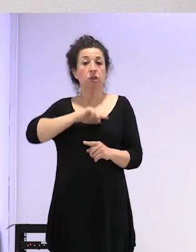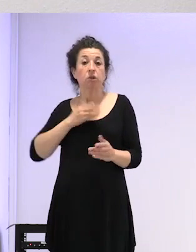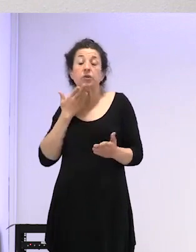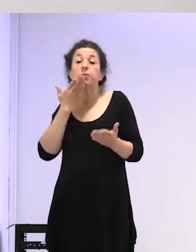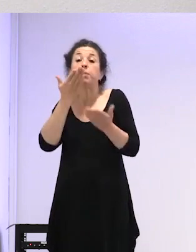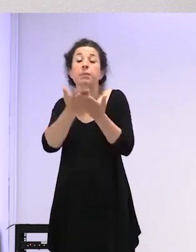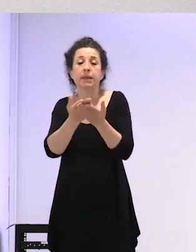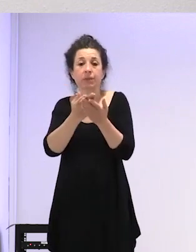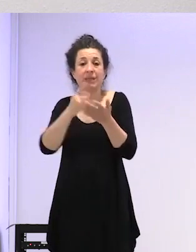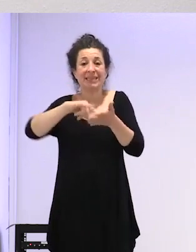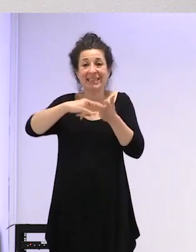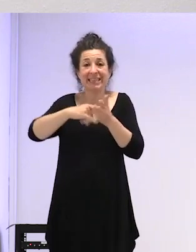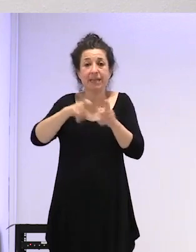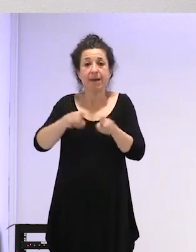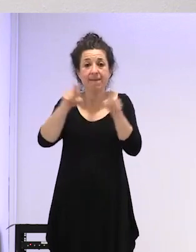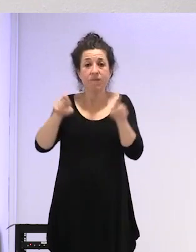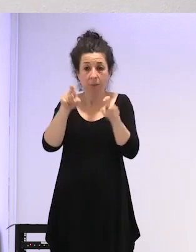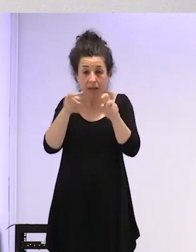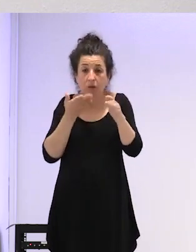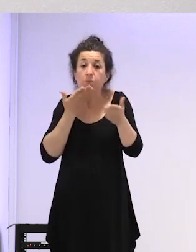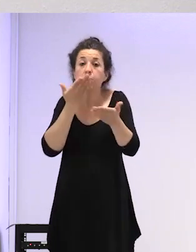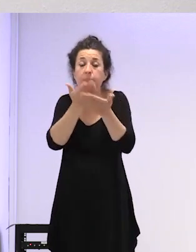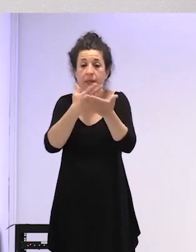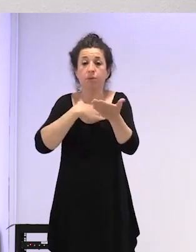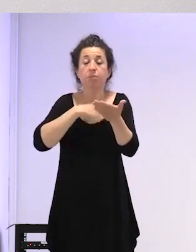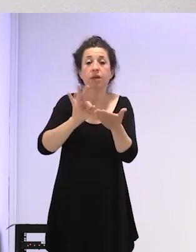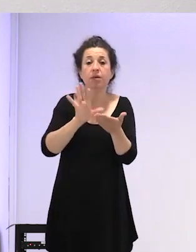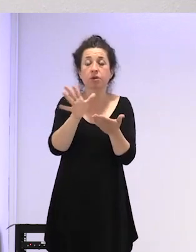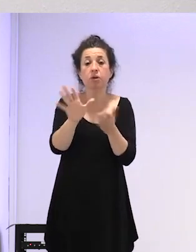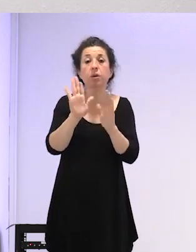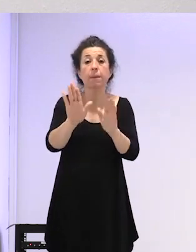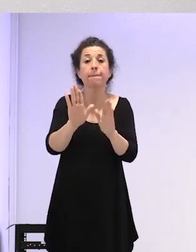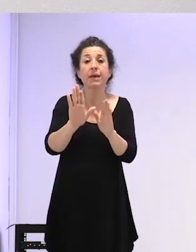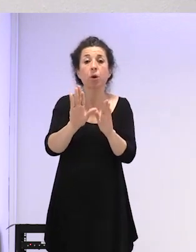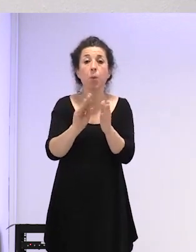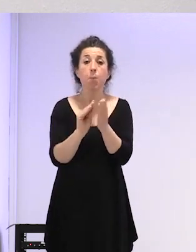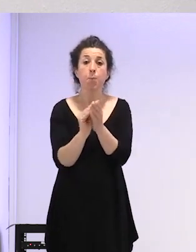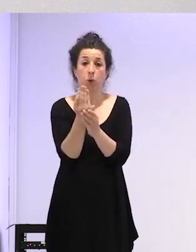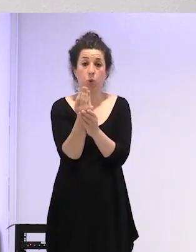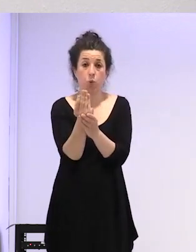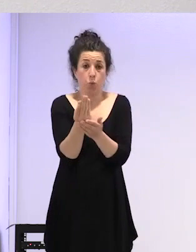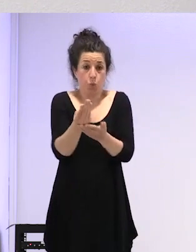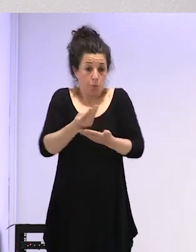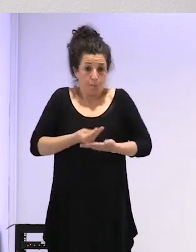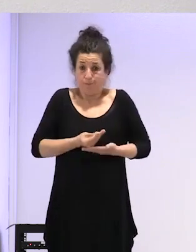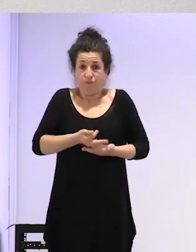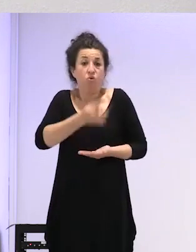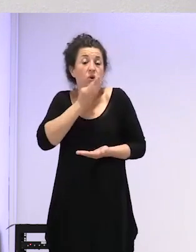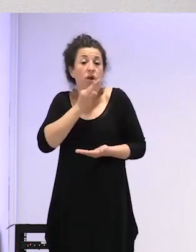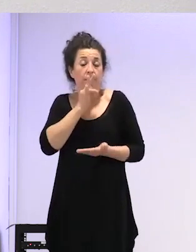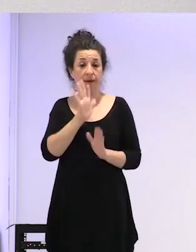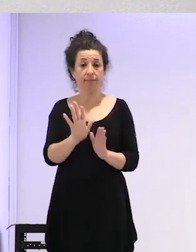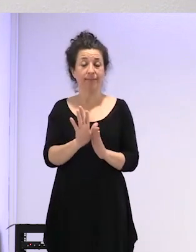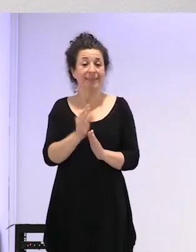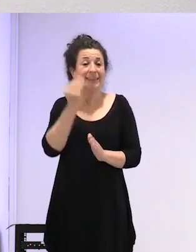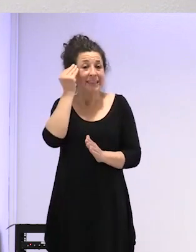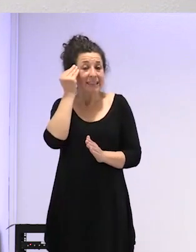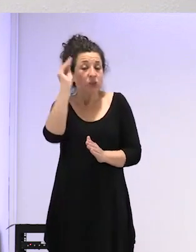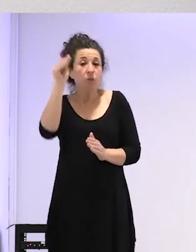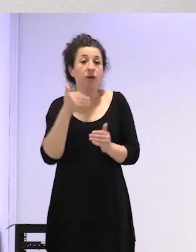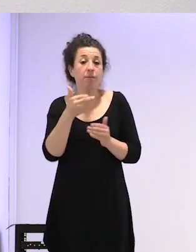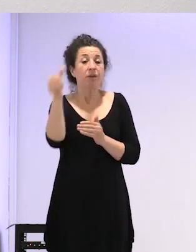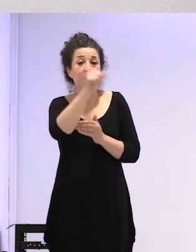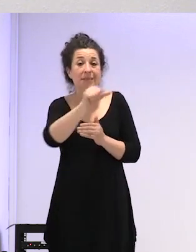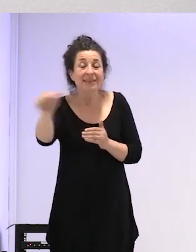sistema informático y lo podemos pedir pero aún no tenemos producto teóricamente creemos que a partir de la semana que viene